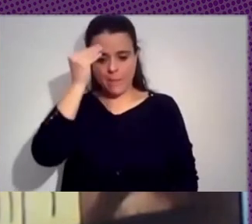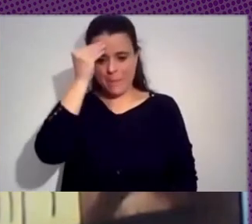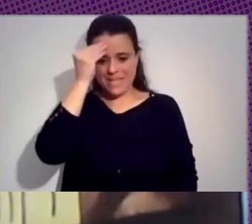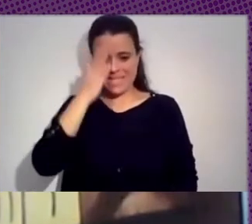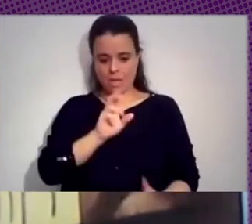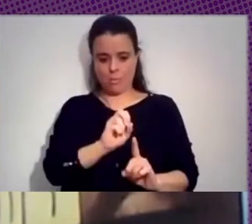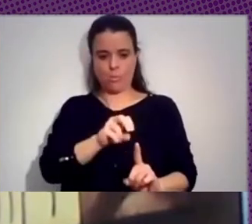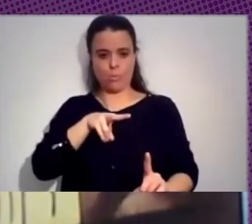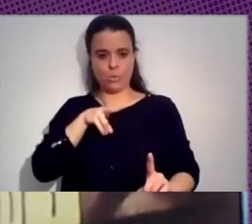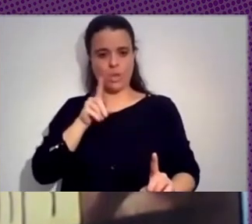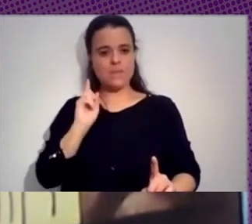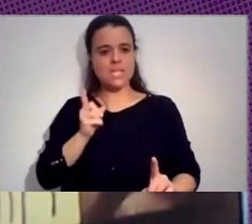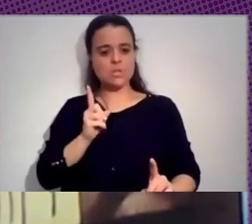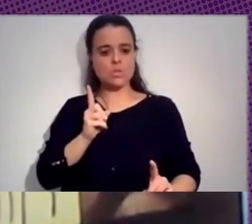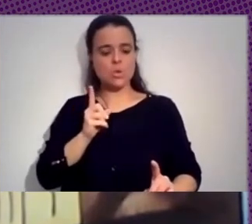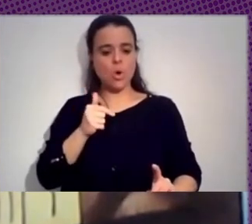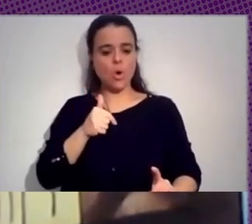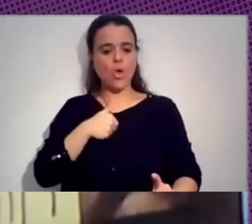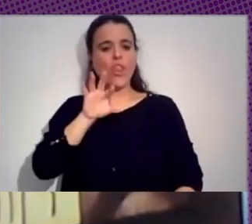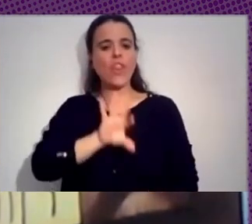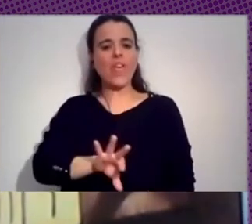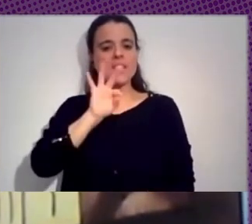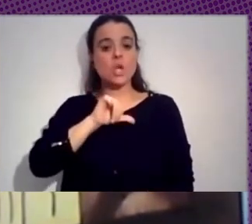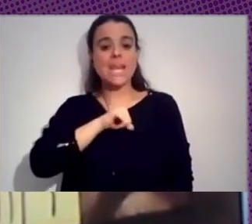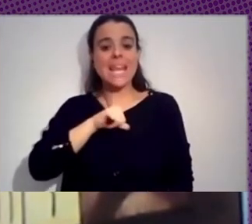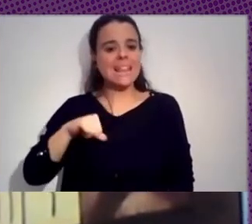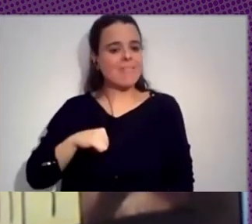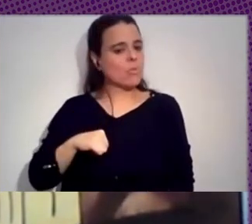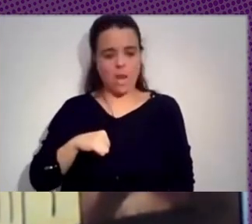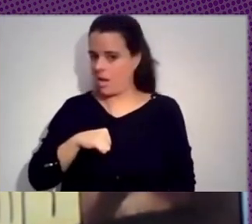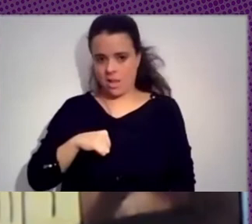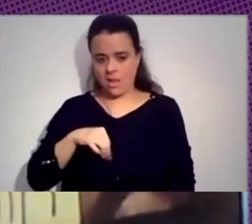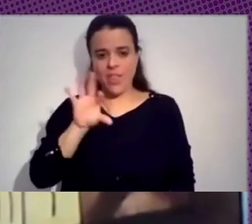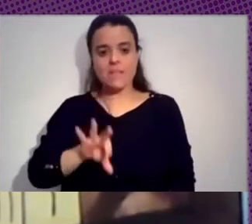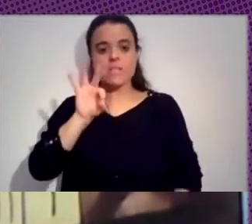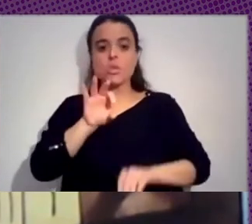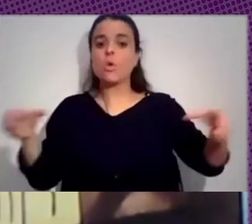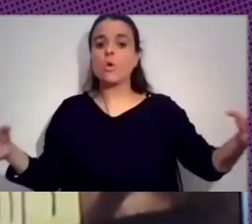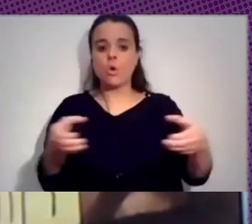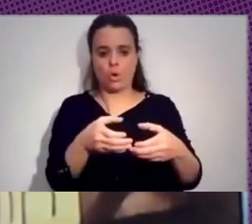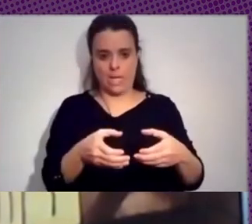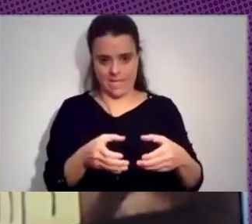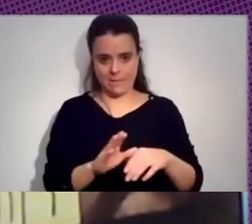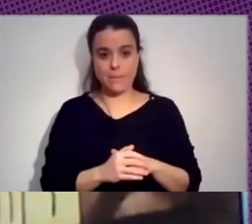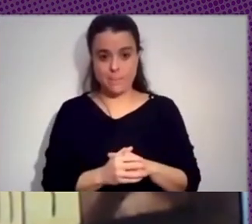punto de vista no solo de la toma de decisiones individuales, sino también de la toma de decisiones colectivas. Y que esas tomas de decisiones